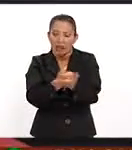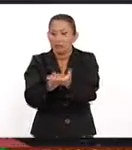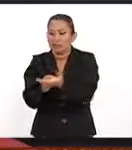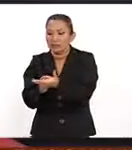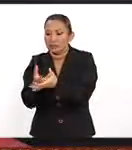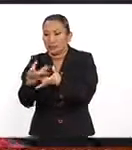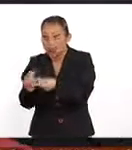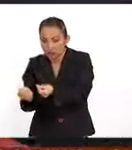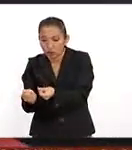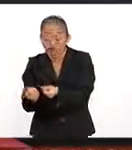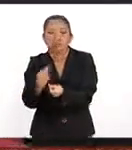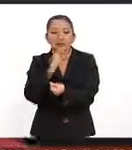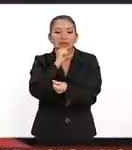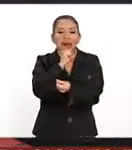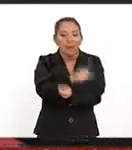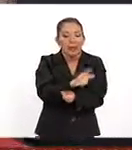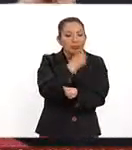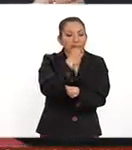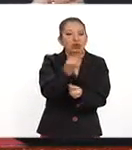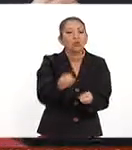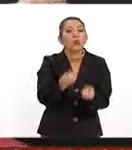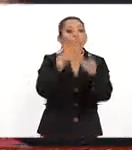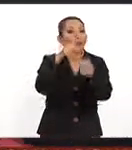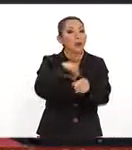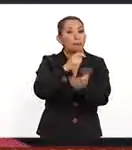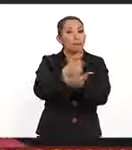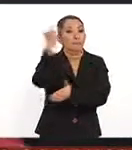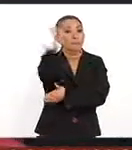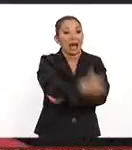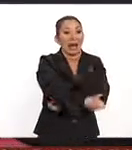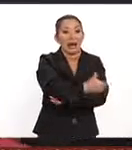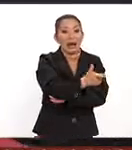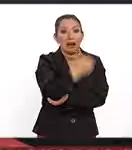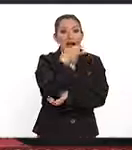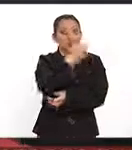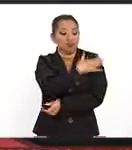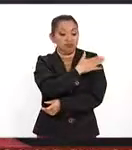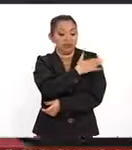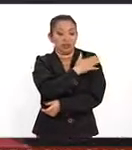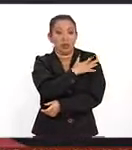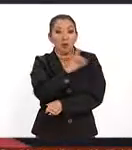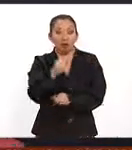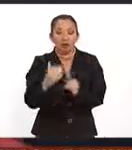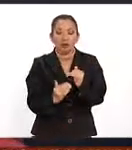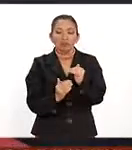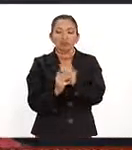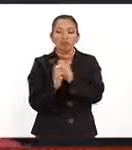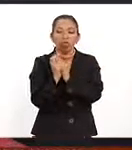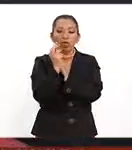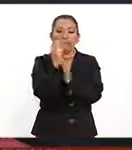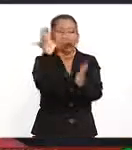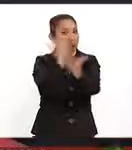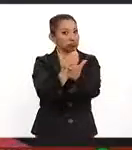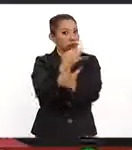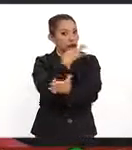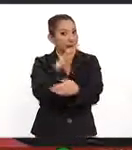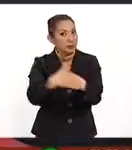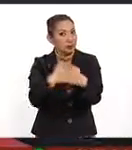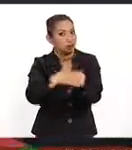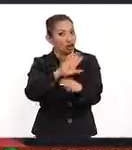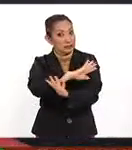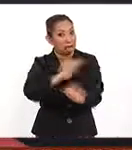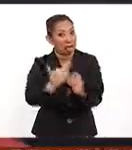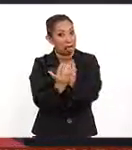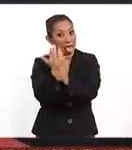egresos, y además te va a ayudar a decirte cuándo te toca pagar, cuando ya te excediste de un presupuesto y te dice, alto, porque estás